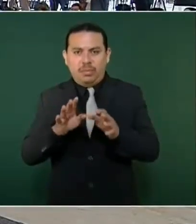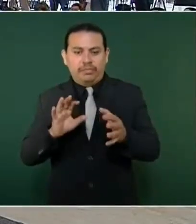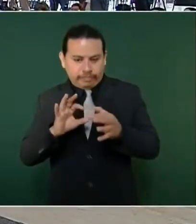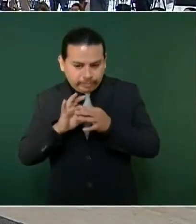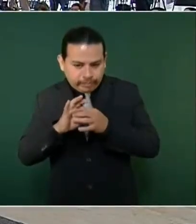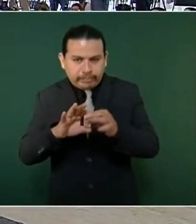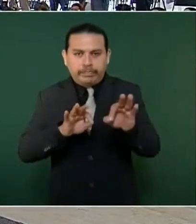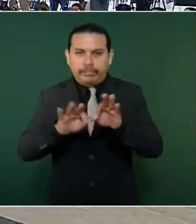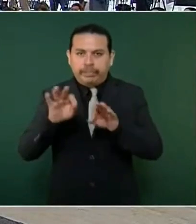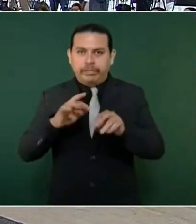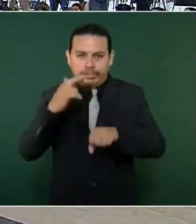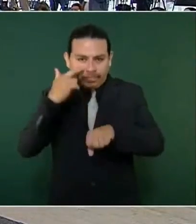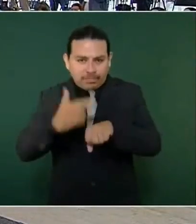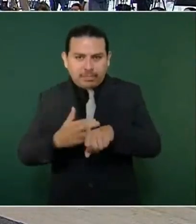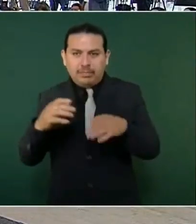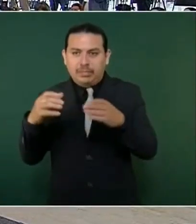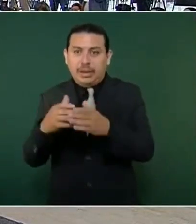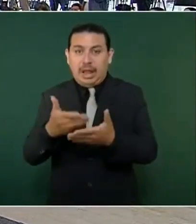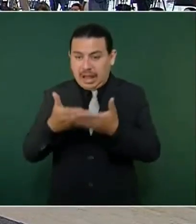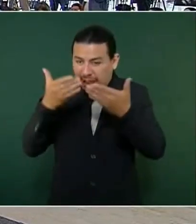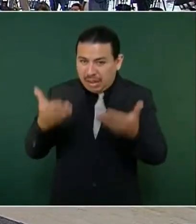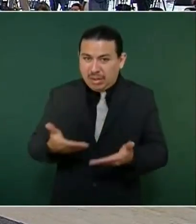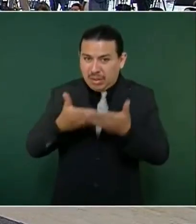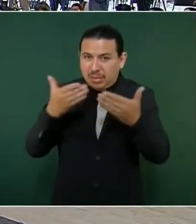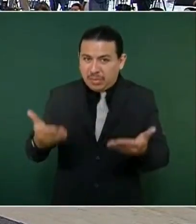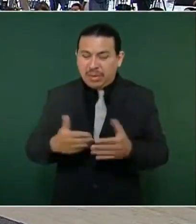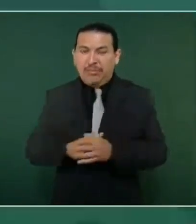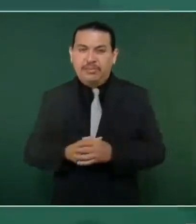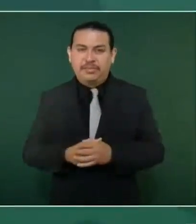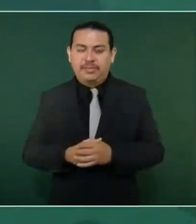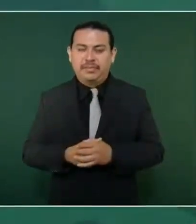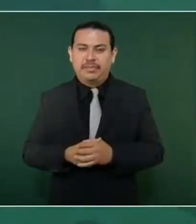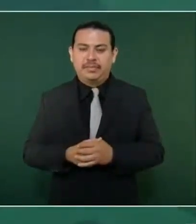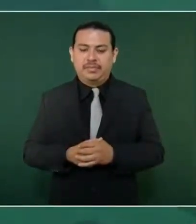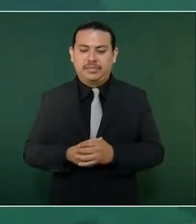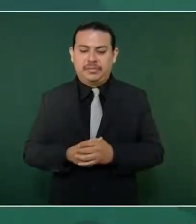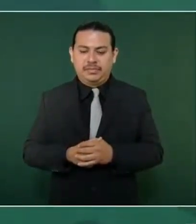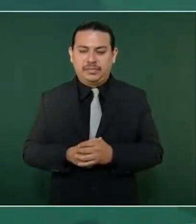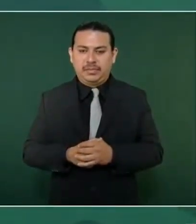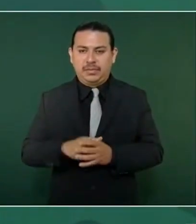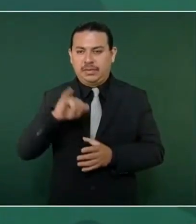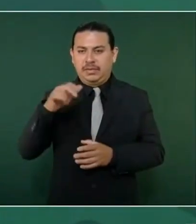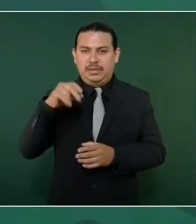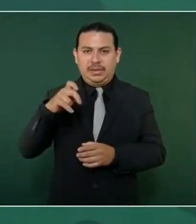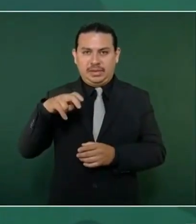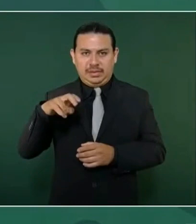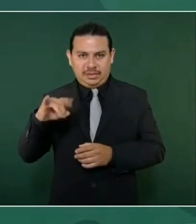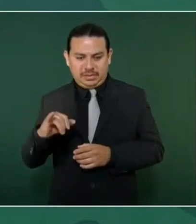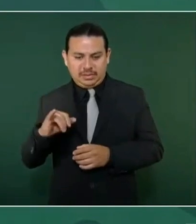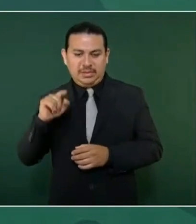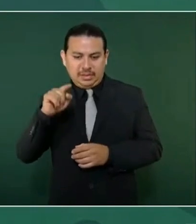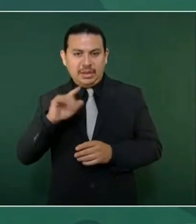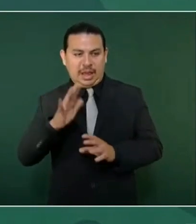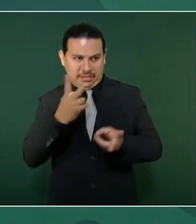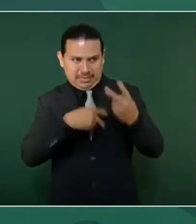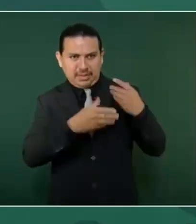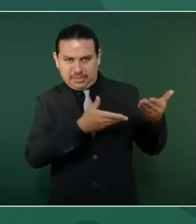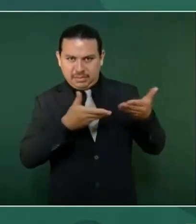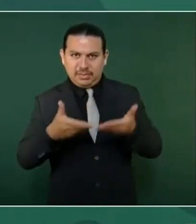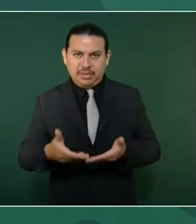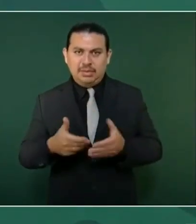Entonces, viene ahora el señor Kerry, ya está aquí